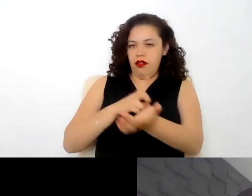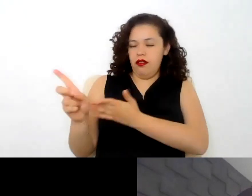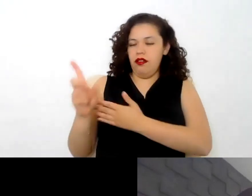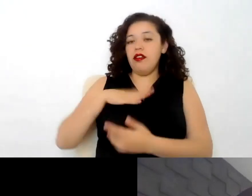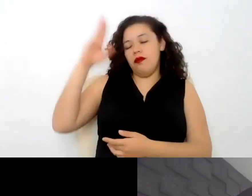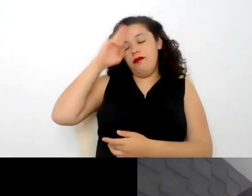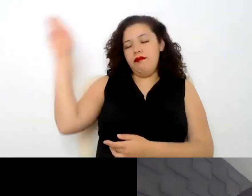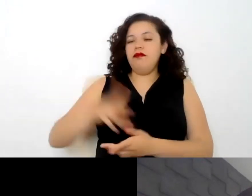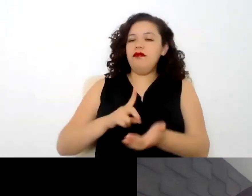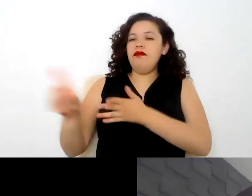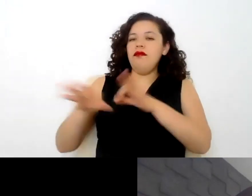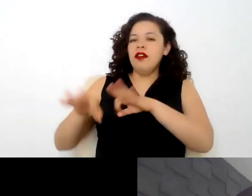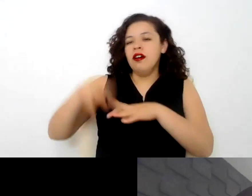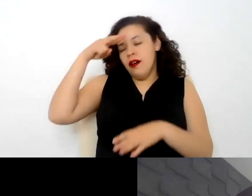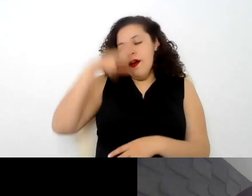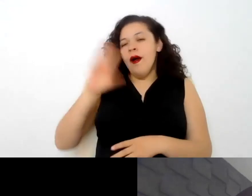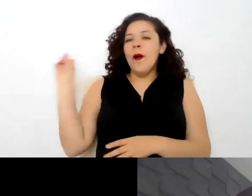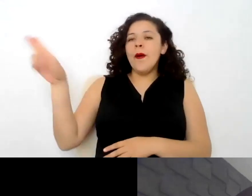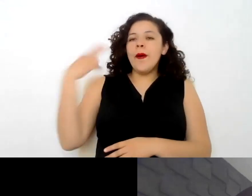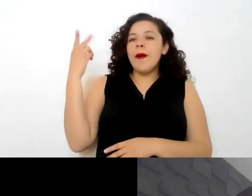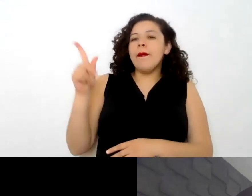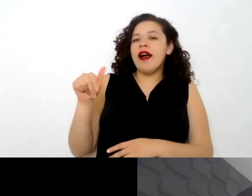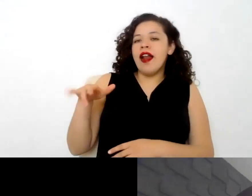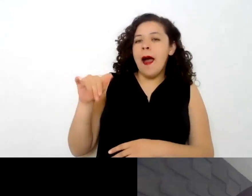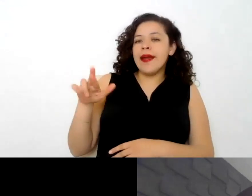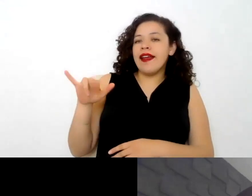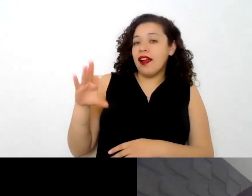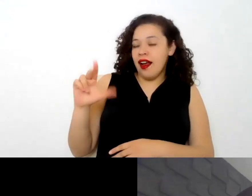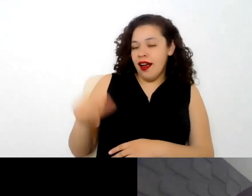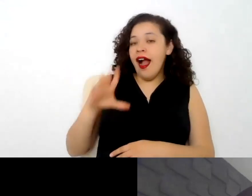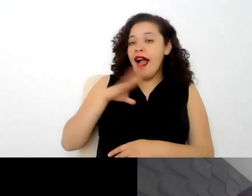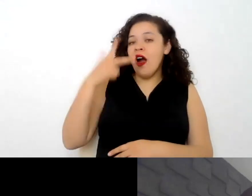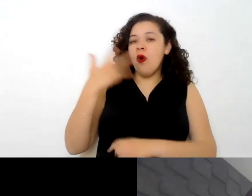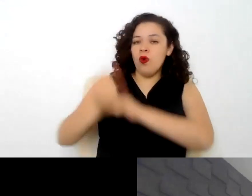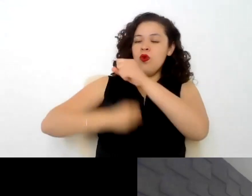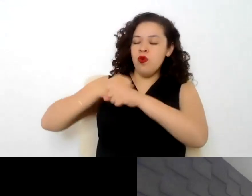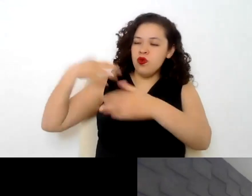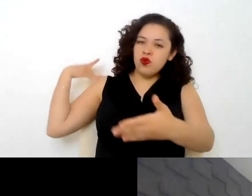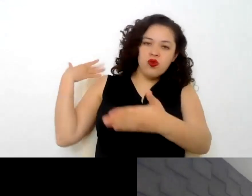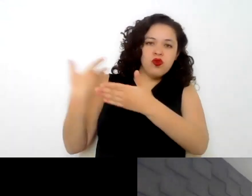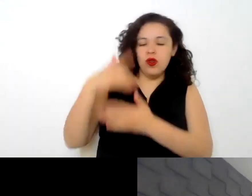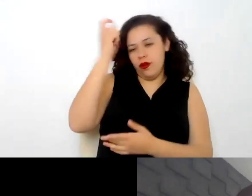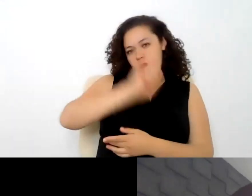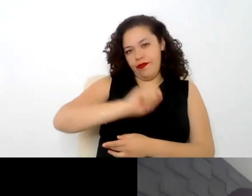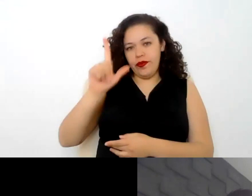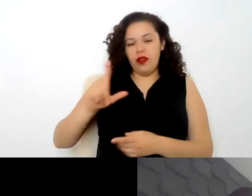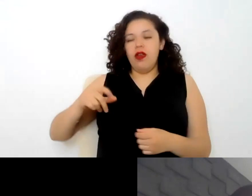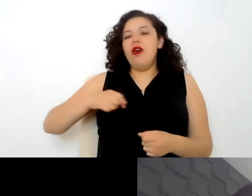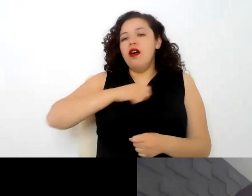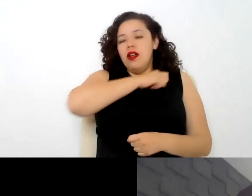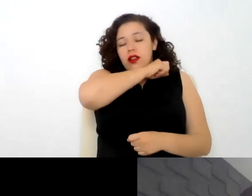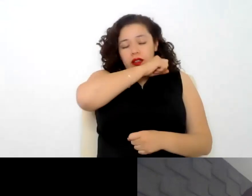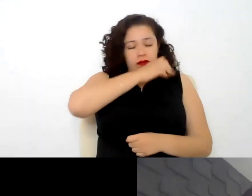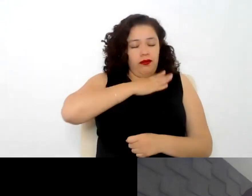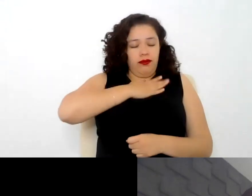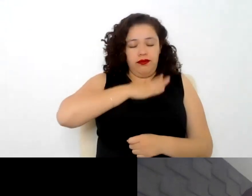maestría en Derecho Laboral Mexicano por la Universidad Panamericana. Cuenta con ocho años de experiencia profesional. Actualmente se enfoca en su